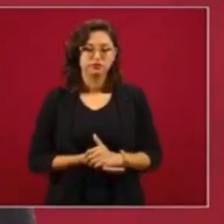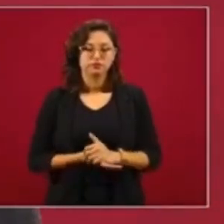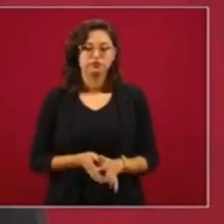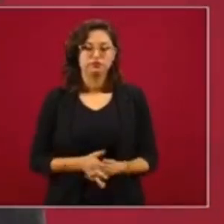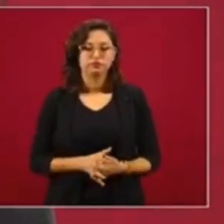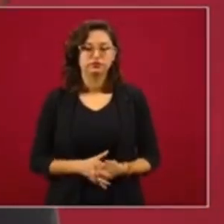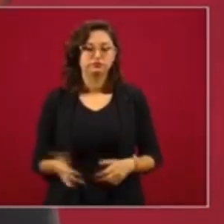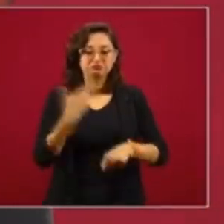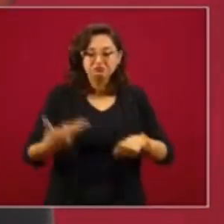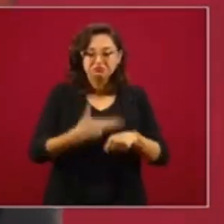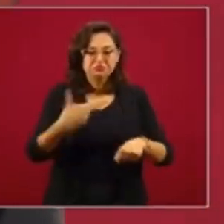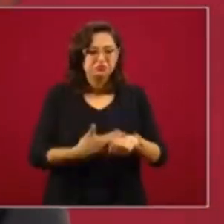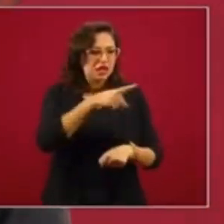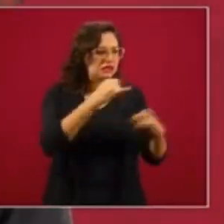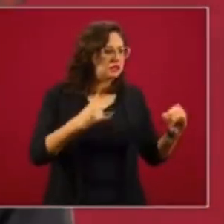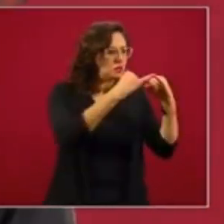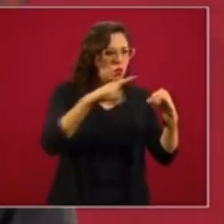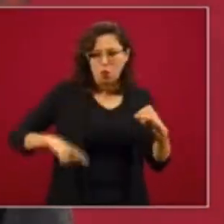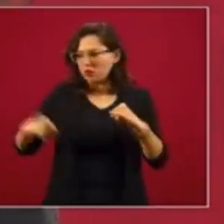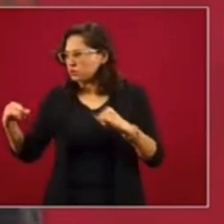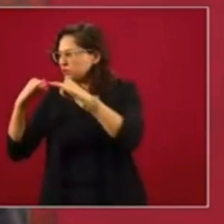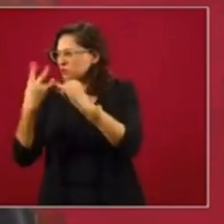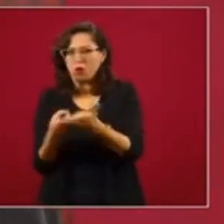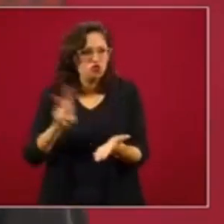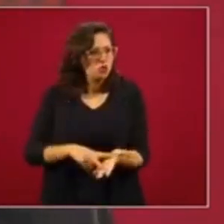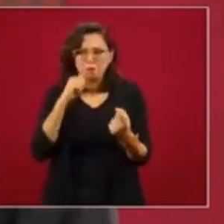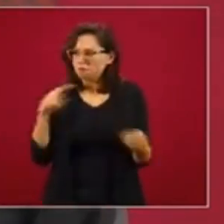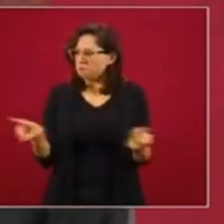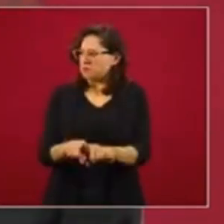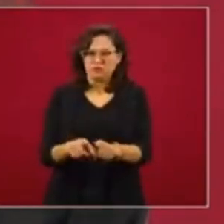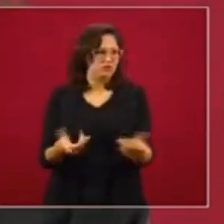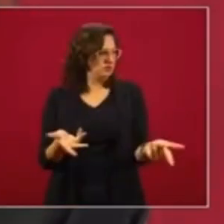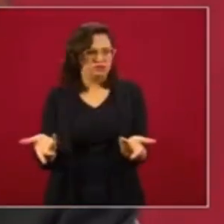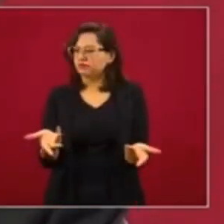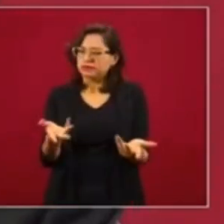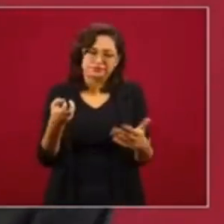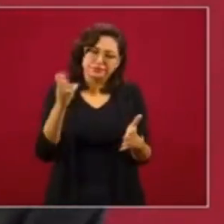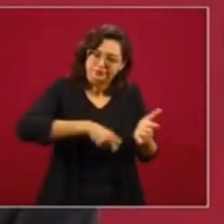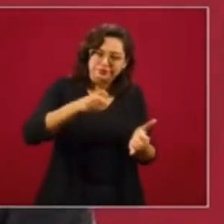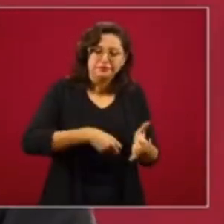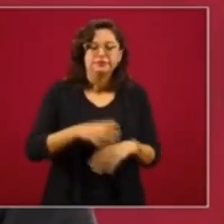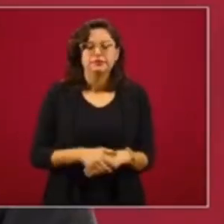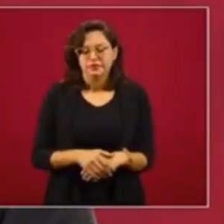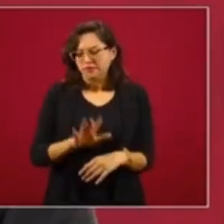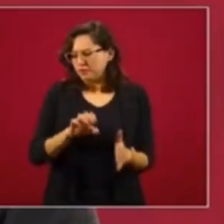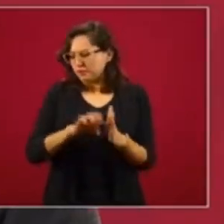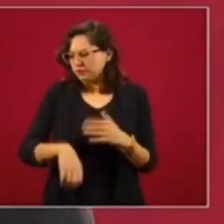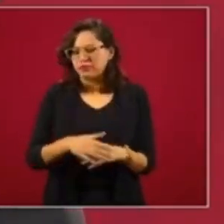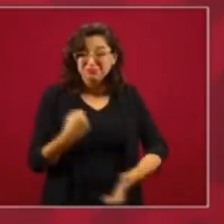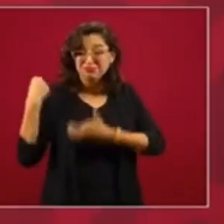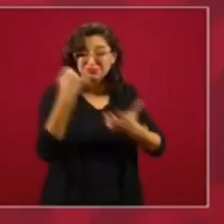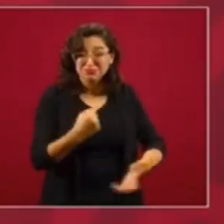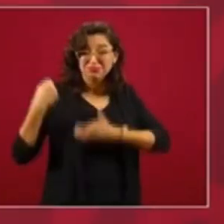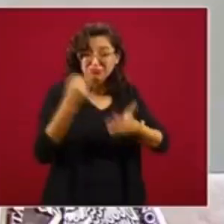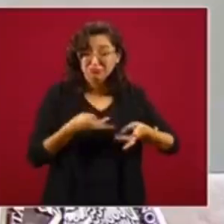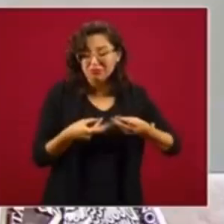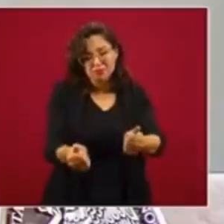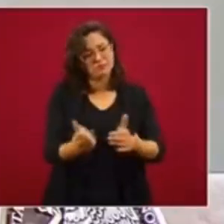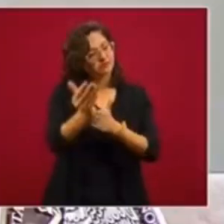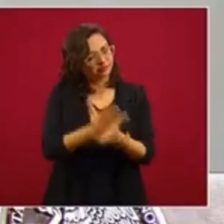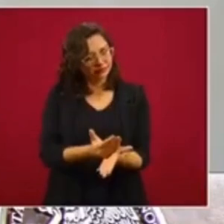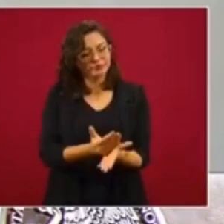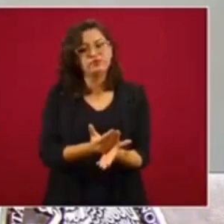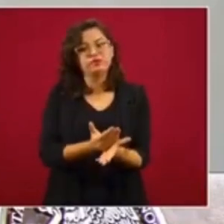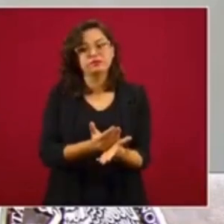estructuras, que no haya duplicidades. Por ejemplo, esto del Instituto contra la Discriminación. Entonces esto lo puede